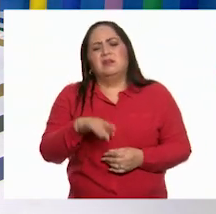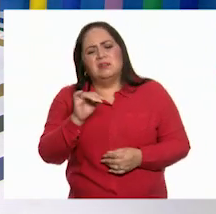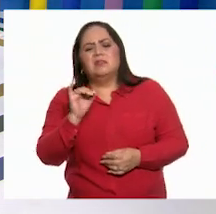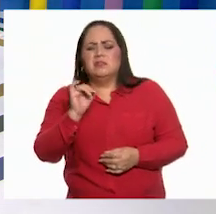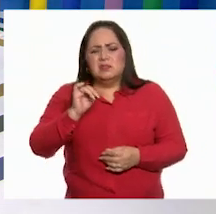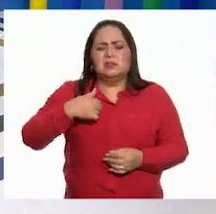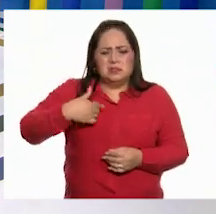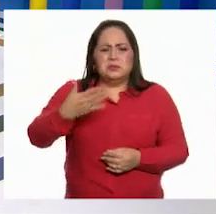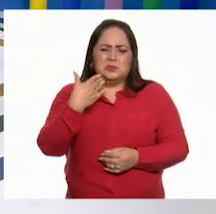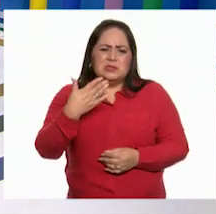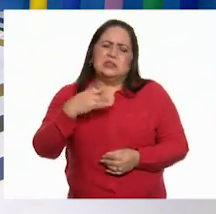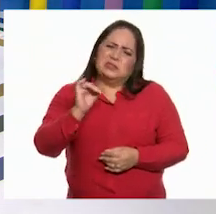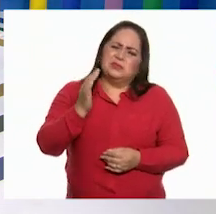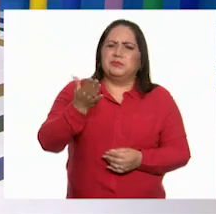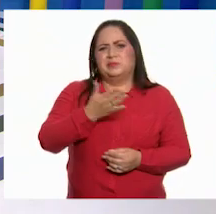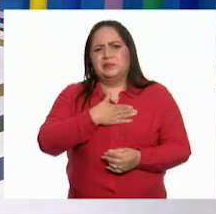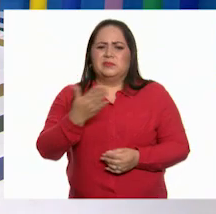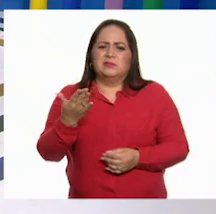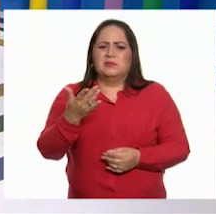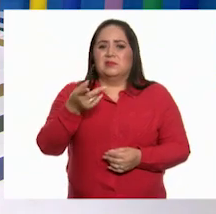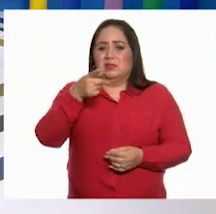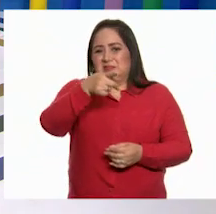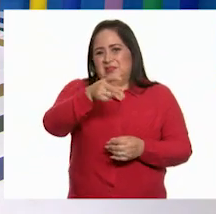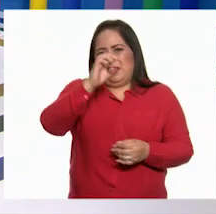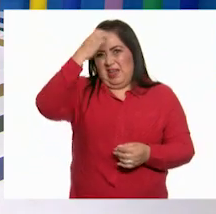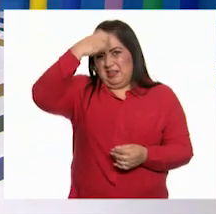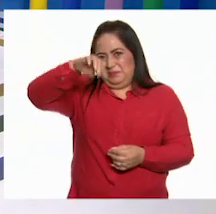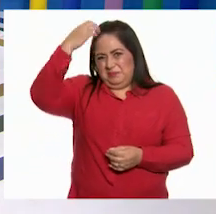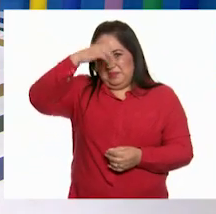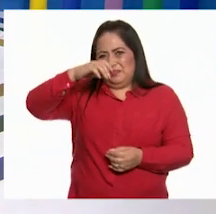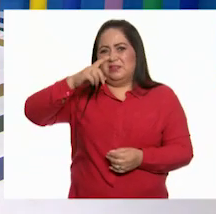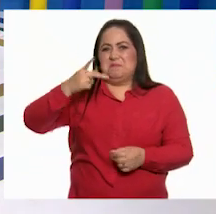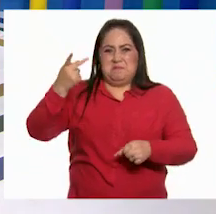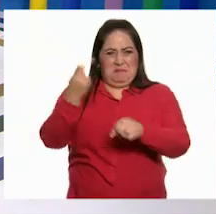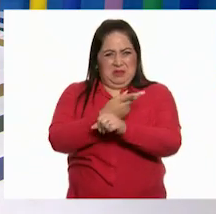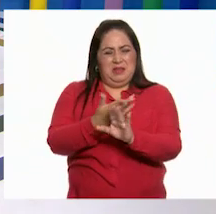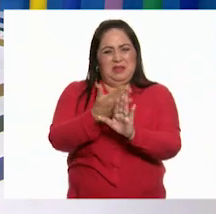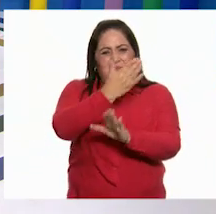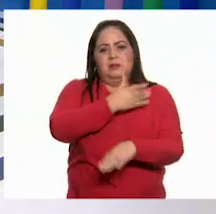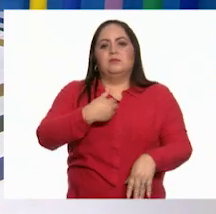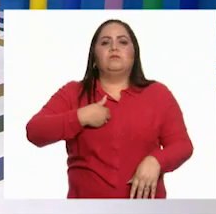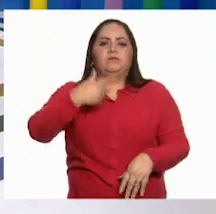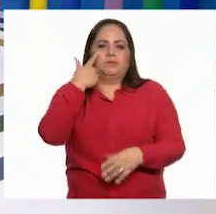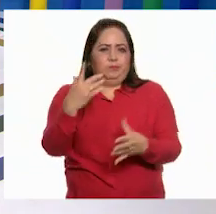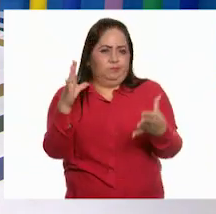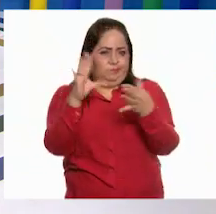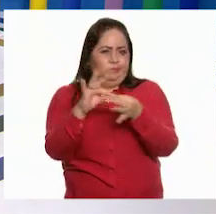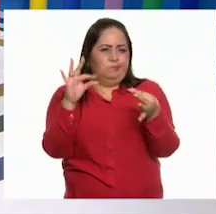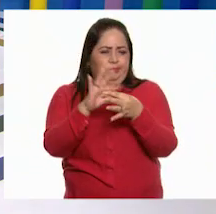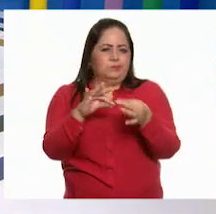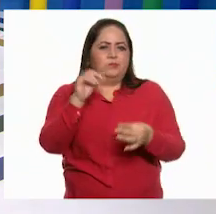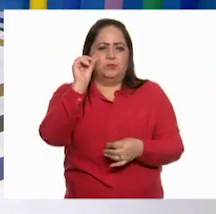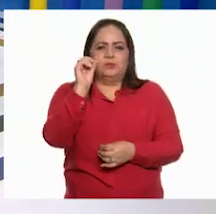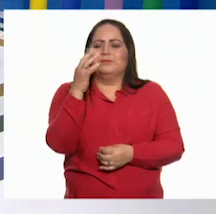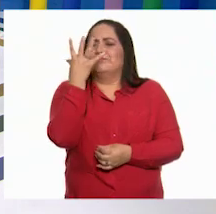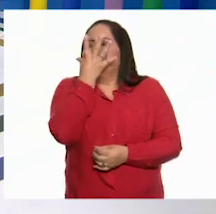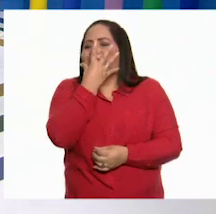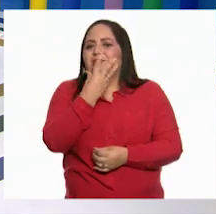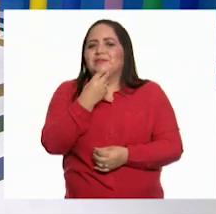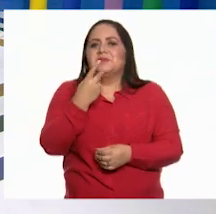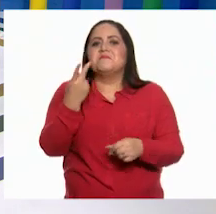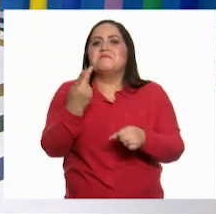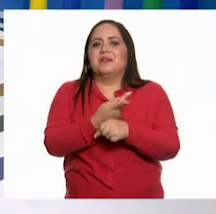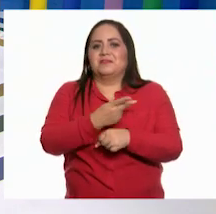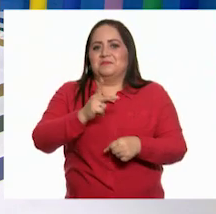Sí, bueno, hablando de las experiencias pasadas, les quiero compartir algo muy bonito que me